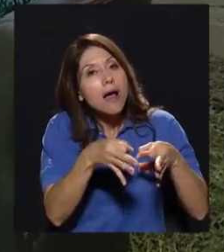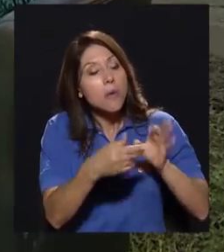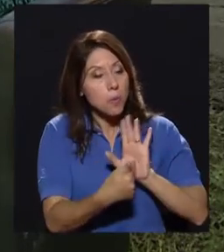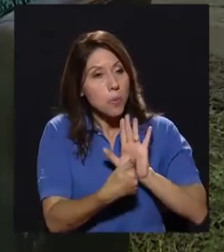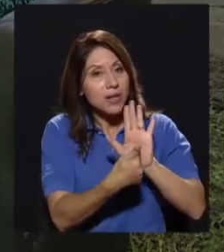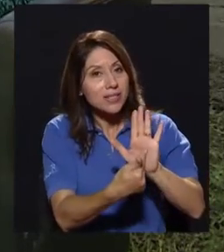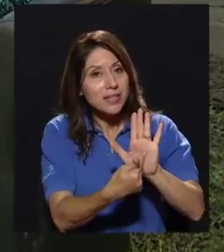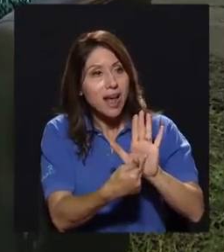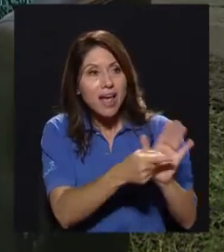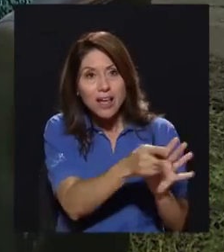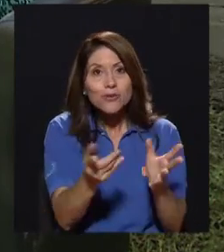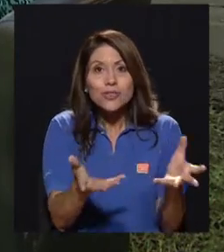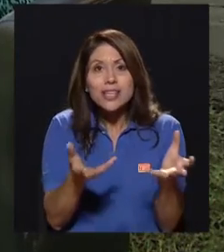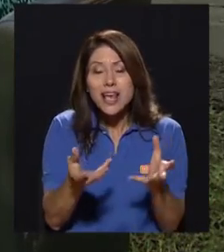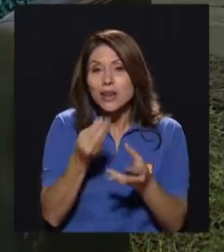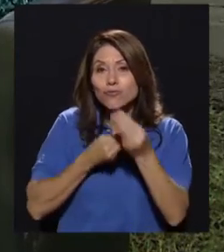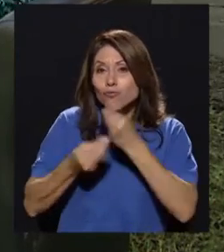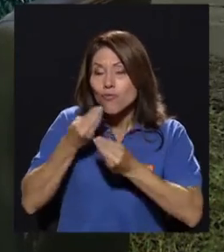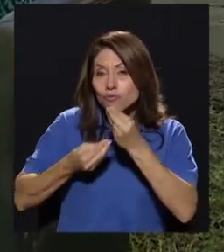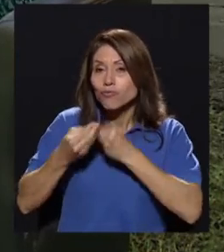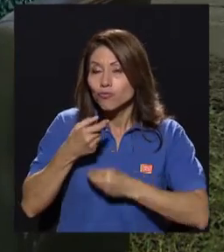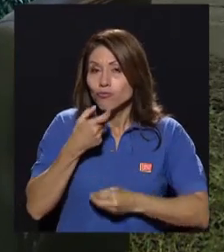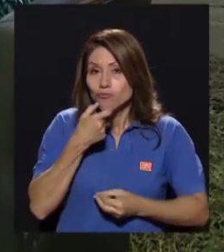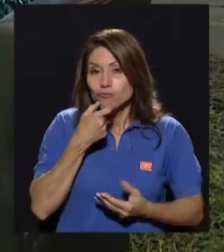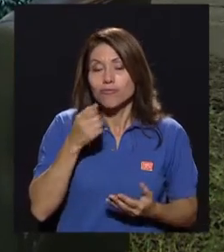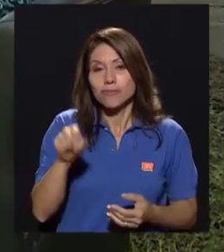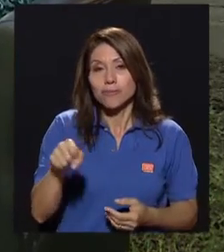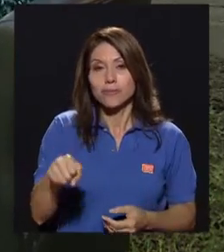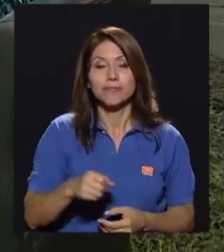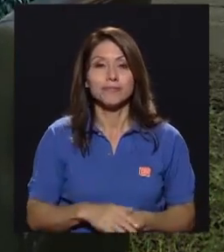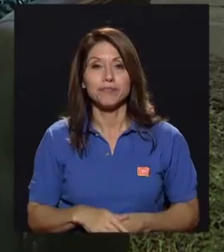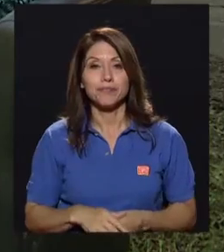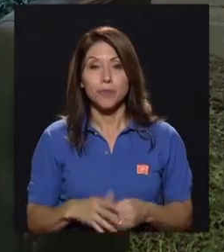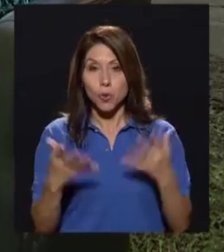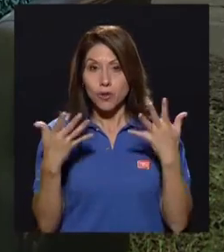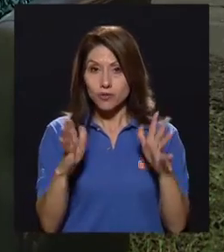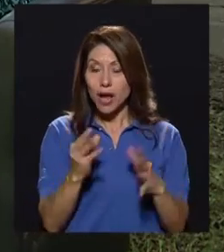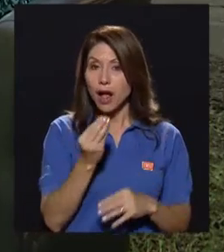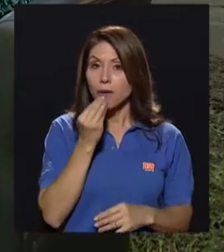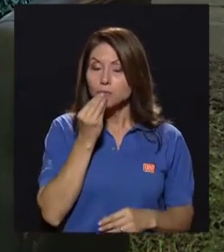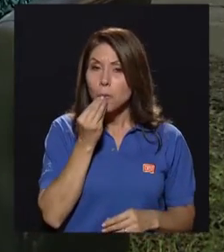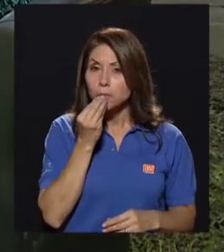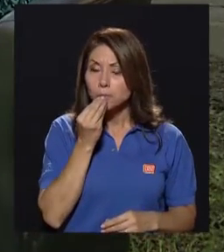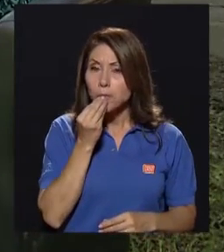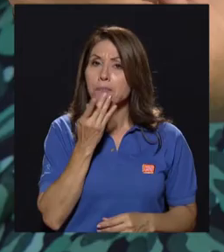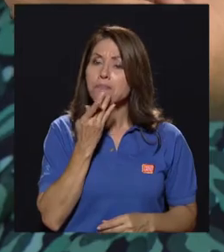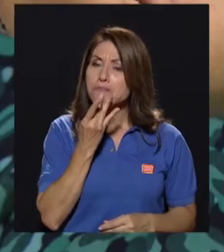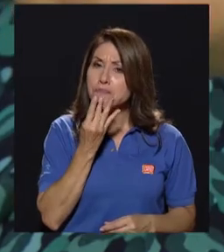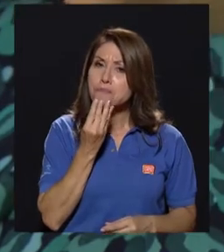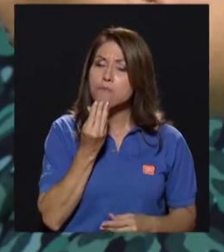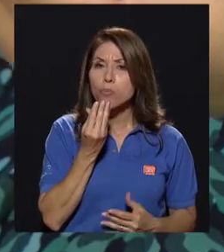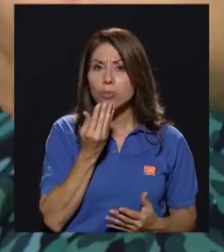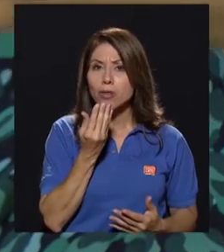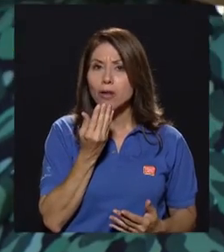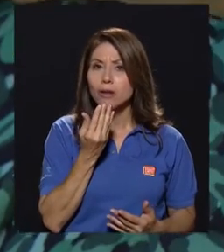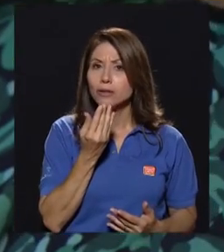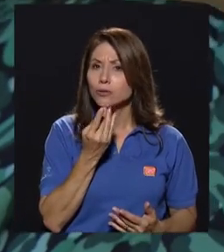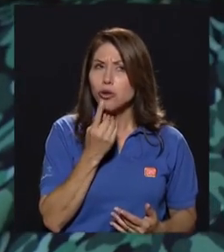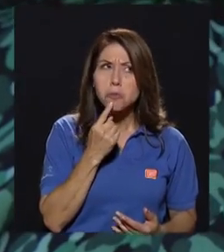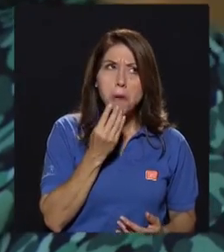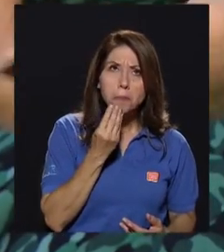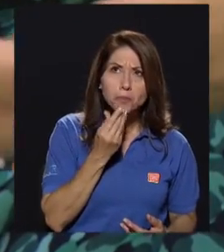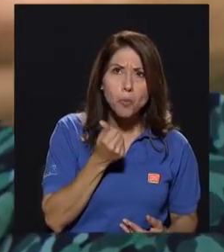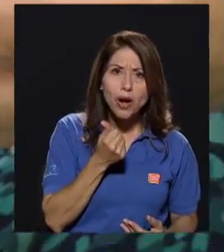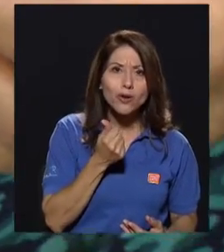galletas porque esa población quiere consumirla. Si a consumirla. Y una vez que las prueba y sabe que tienen un sabor no bueno,